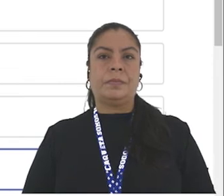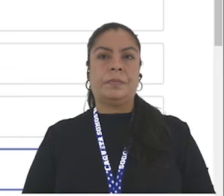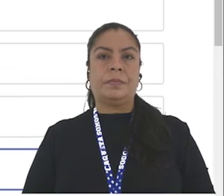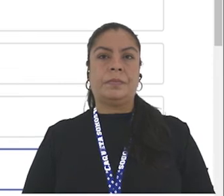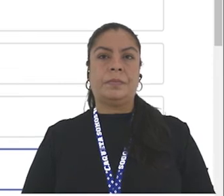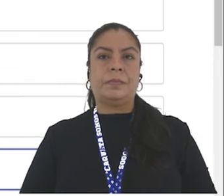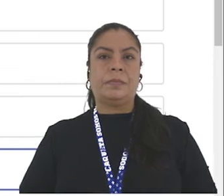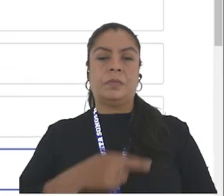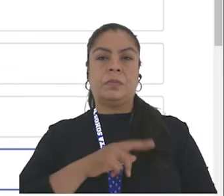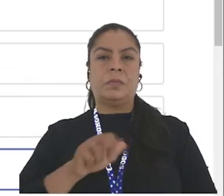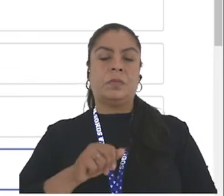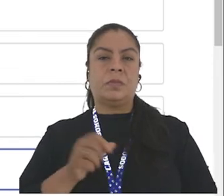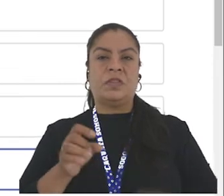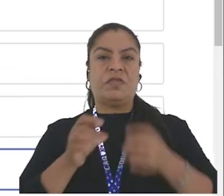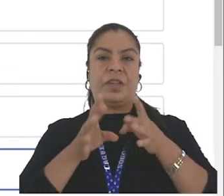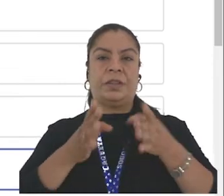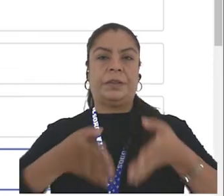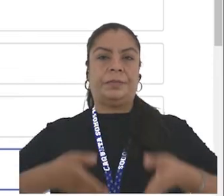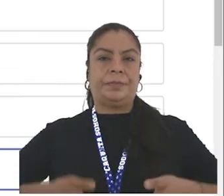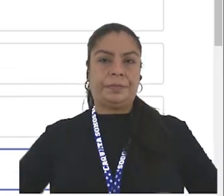nuestra fecha de nacimiento,